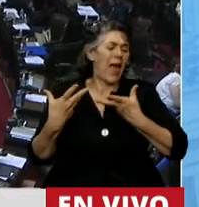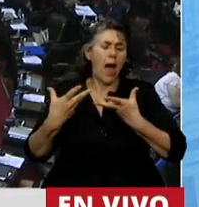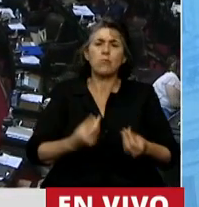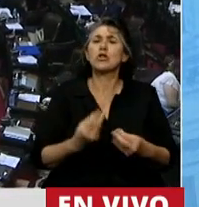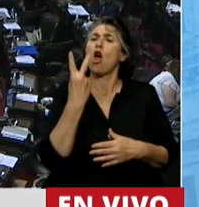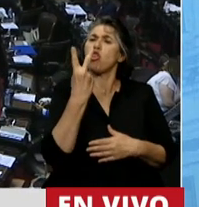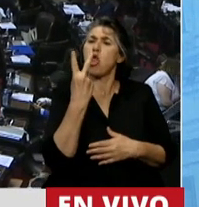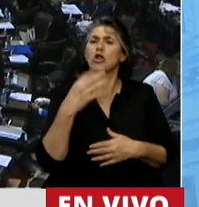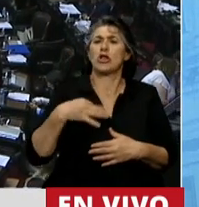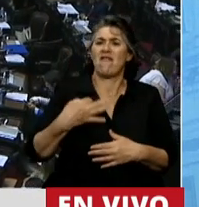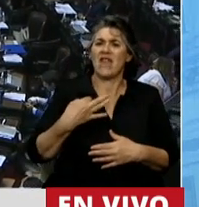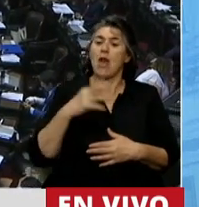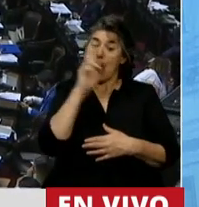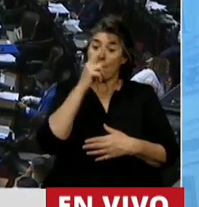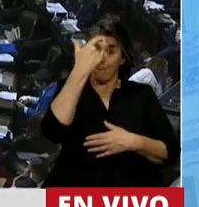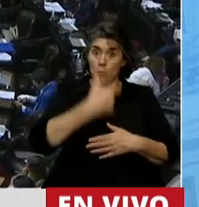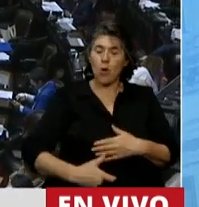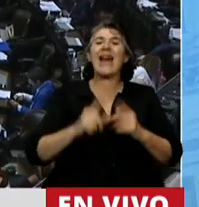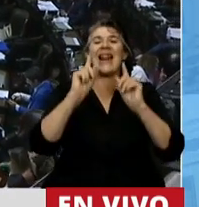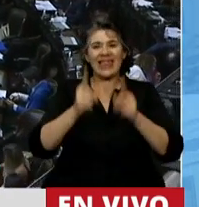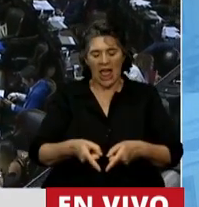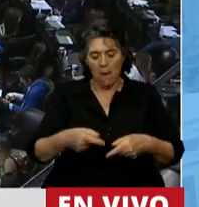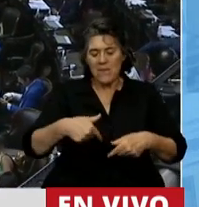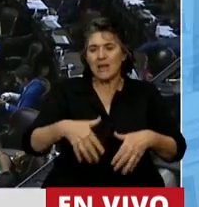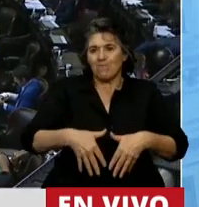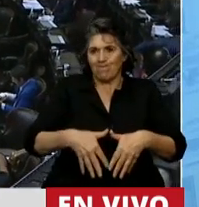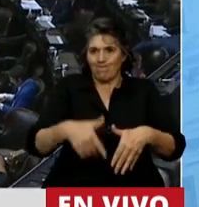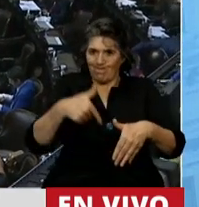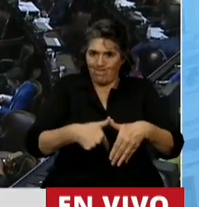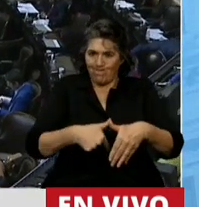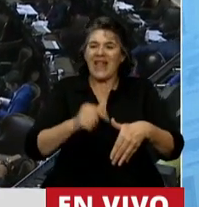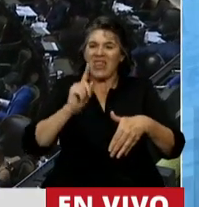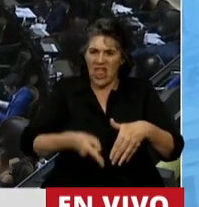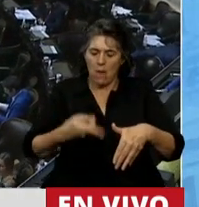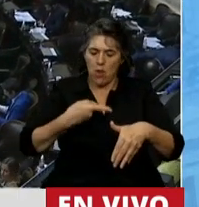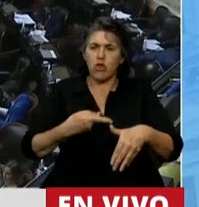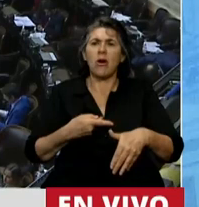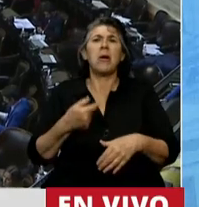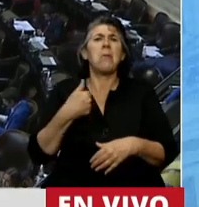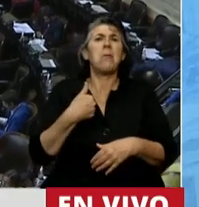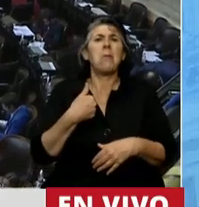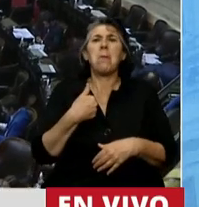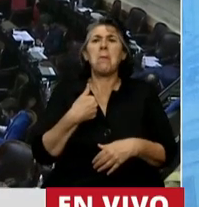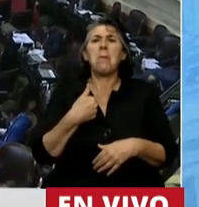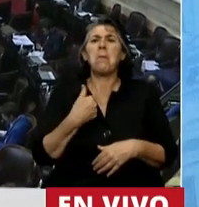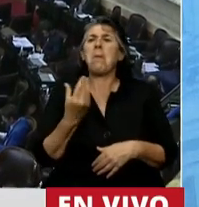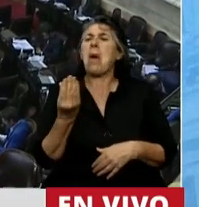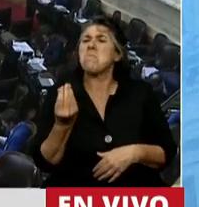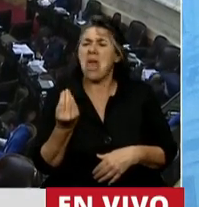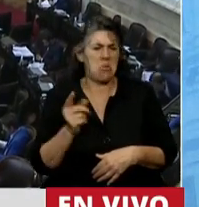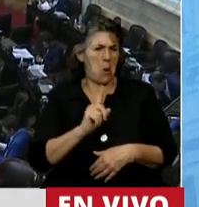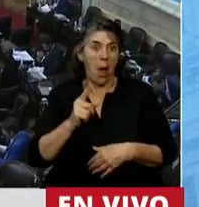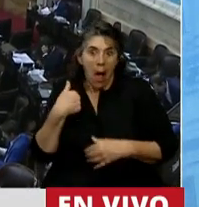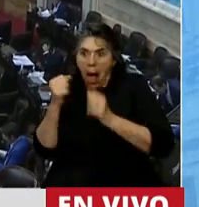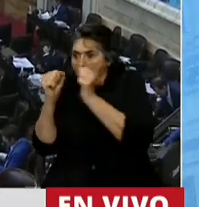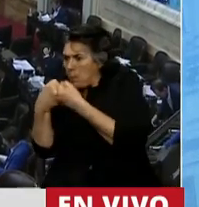la de la mujer y la del niño por nacer, y aclaro que a título personal no tengo miedos, no tengo tabúes,